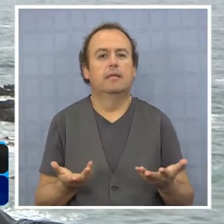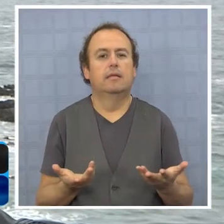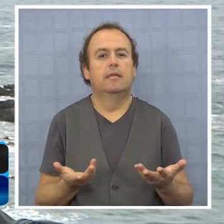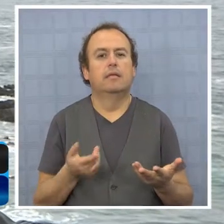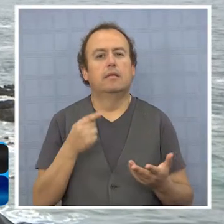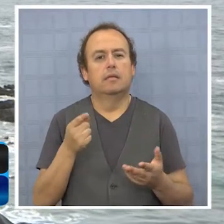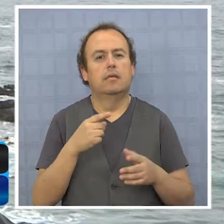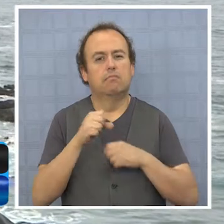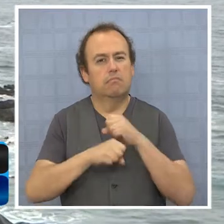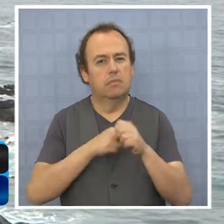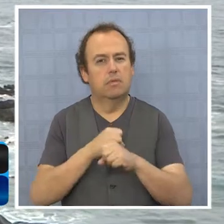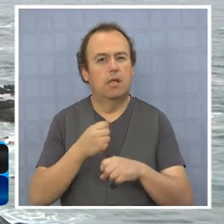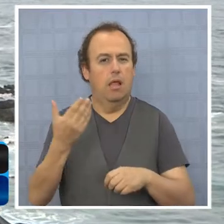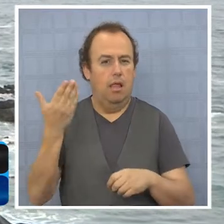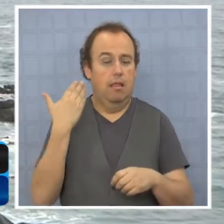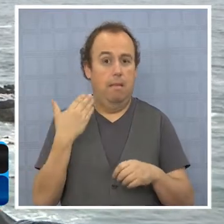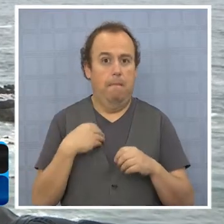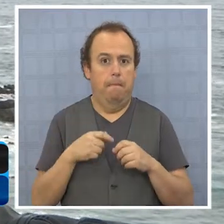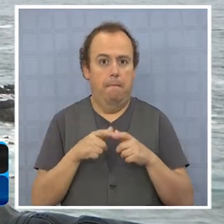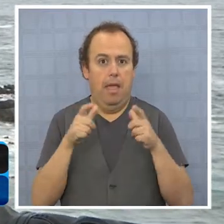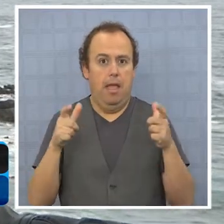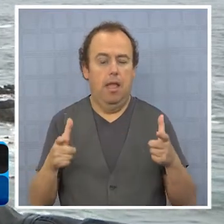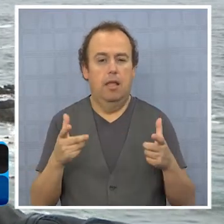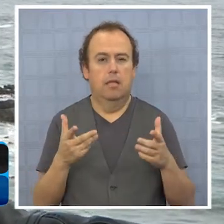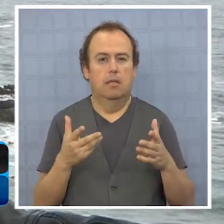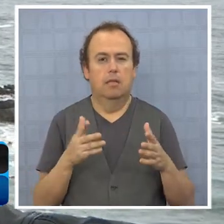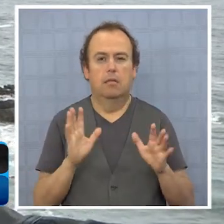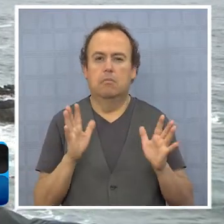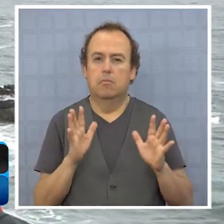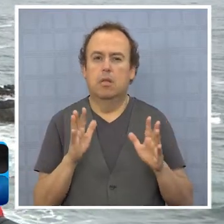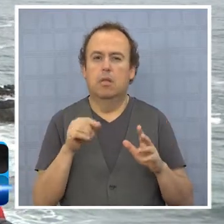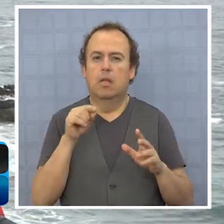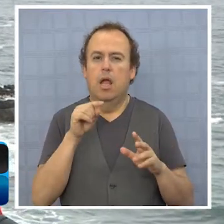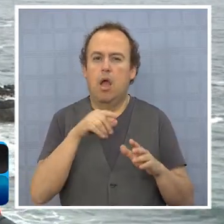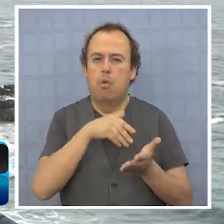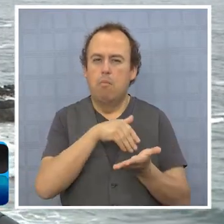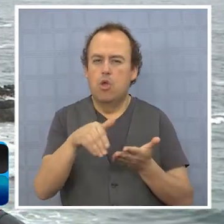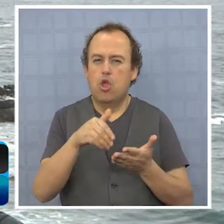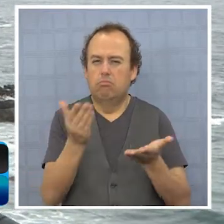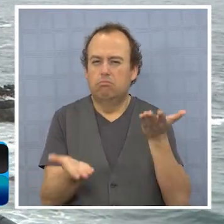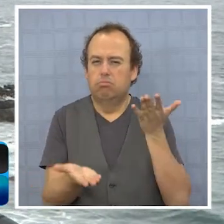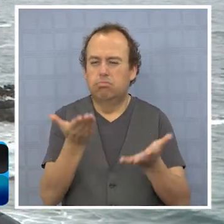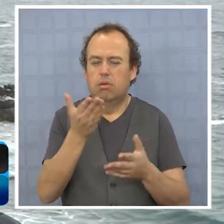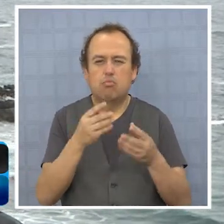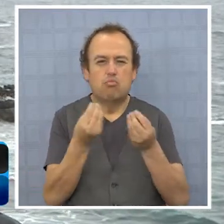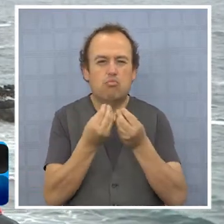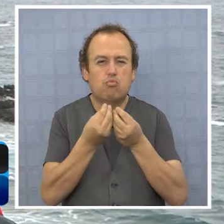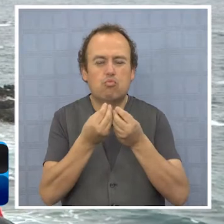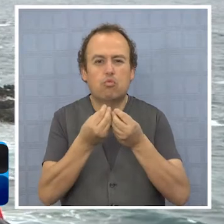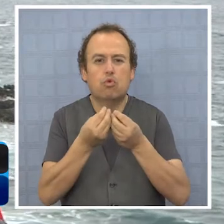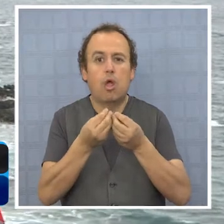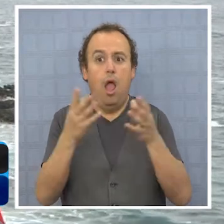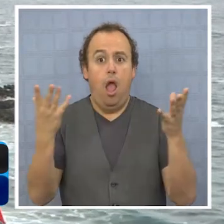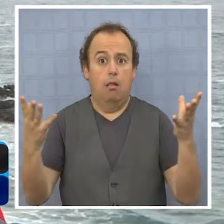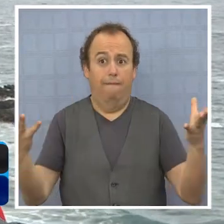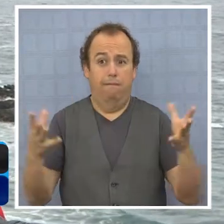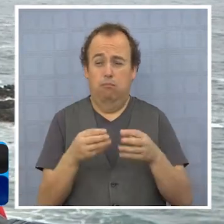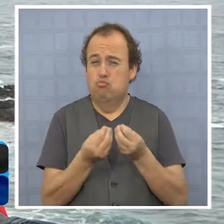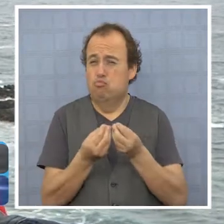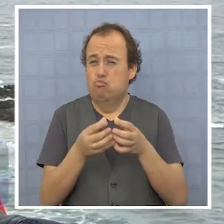qué sé yo, cierto año era de, los científicos decían máximo de un millón de toneladas y lo que salía